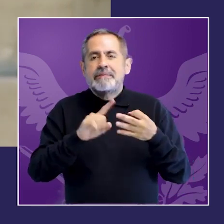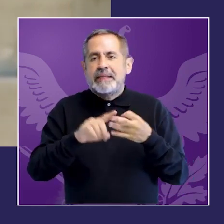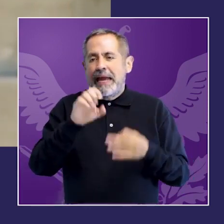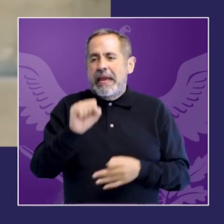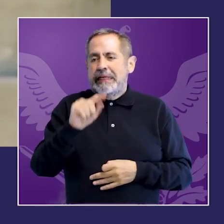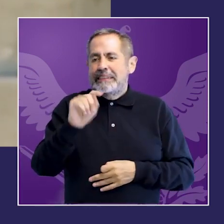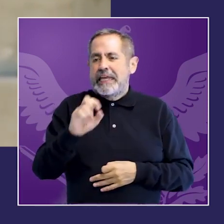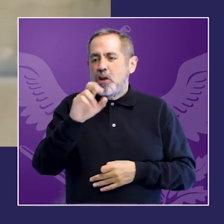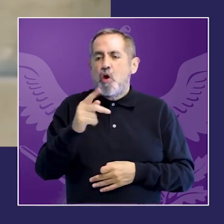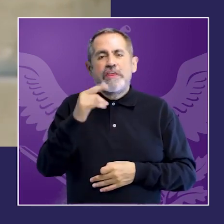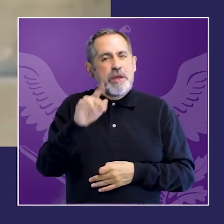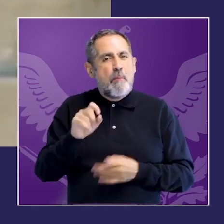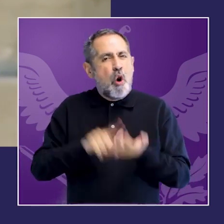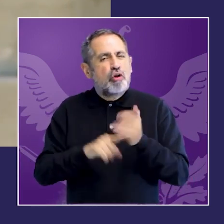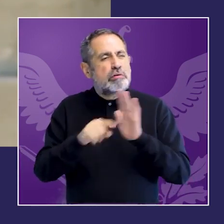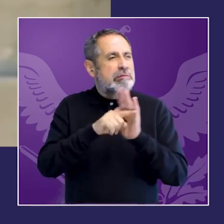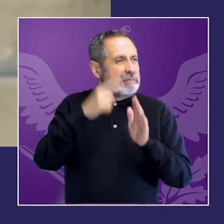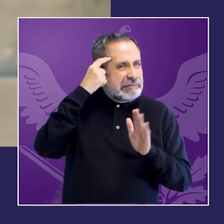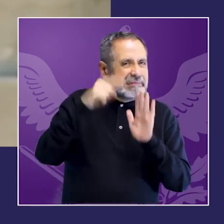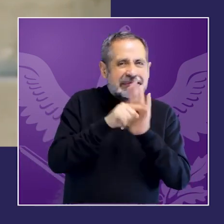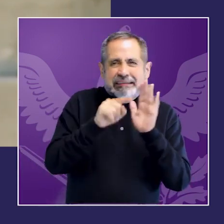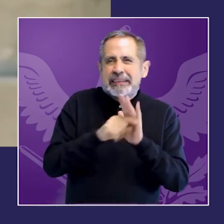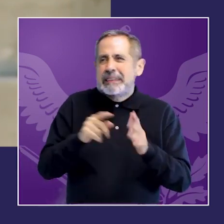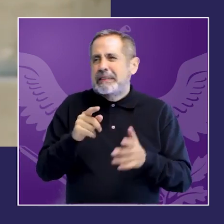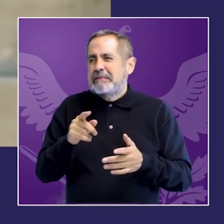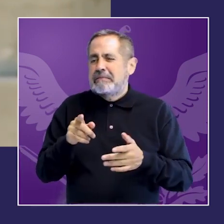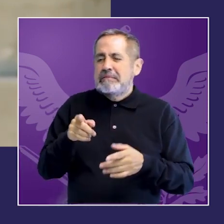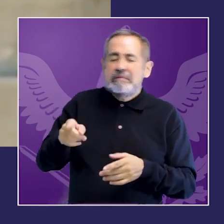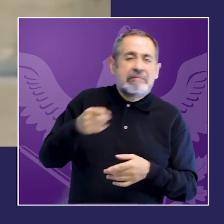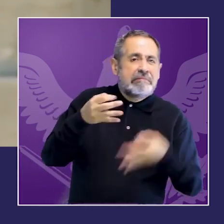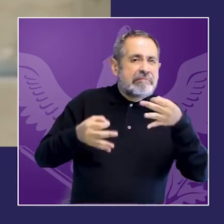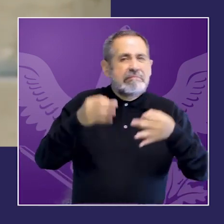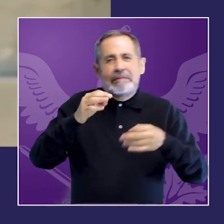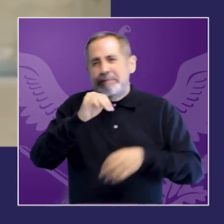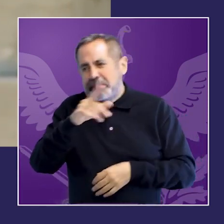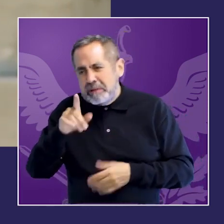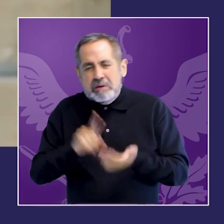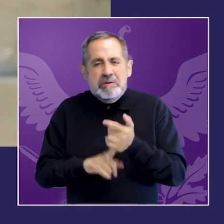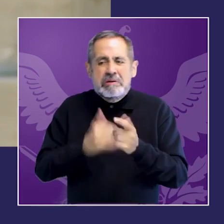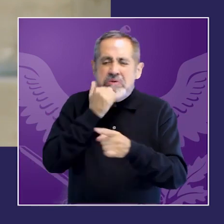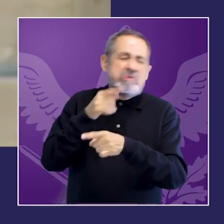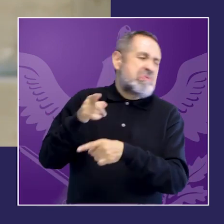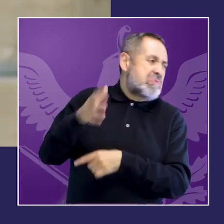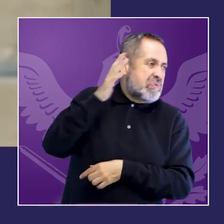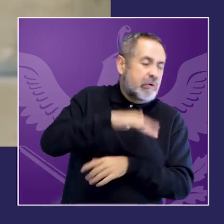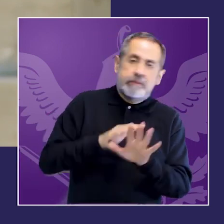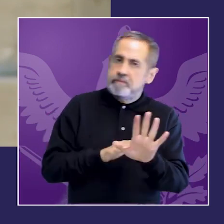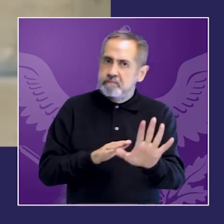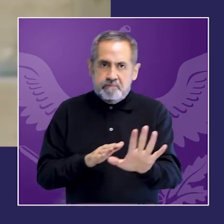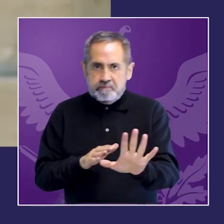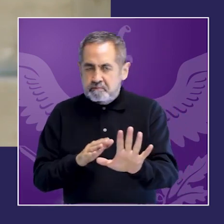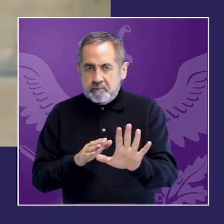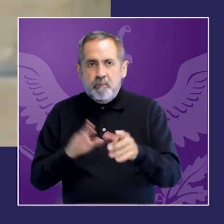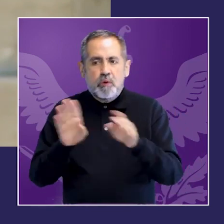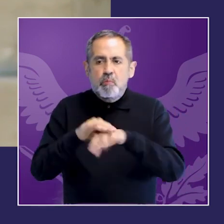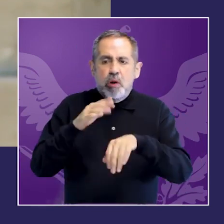análisis judiciales sobre qué es una buena víctima y qué se espera de ellas y quiénes merecen la protección